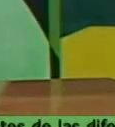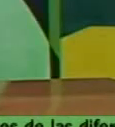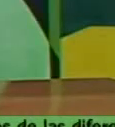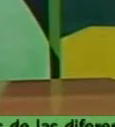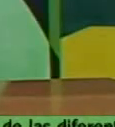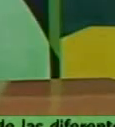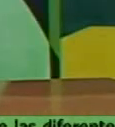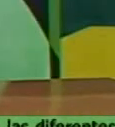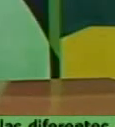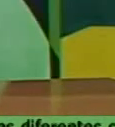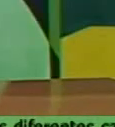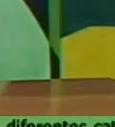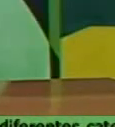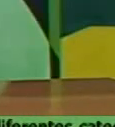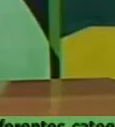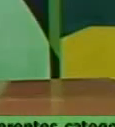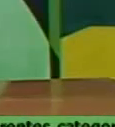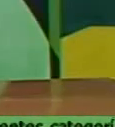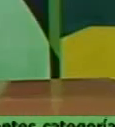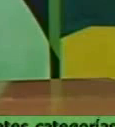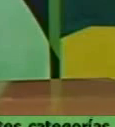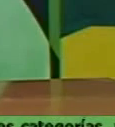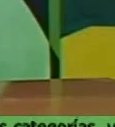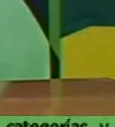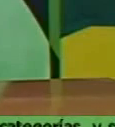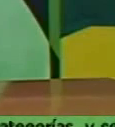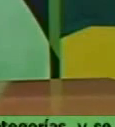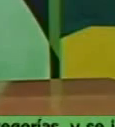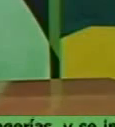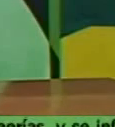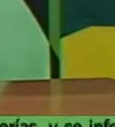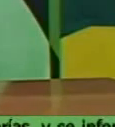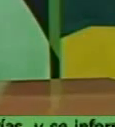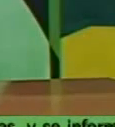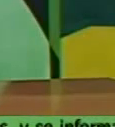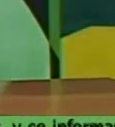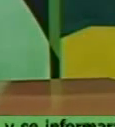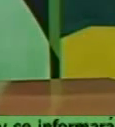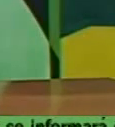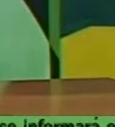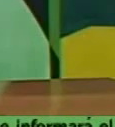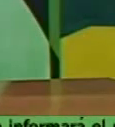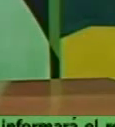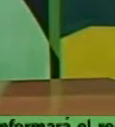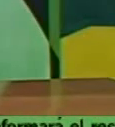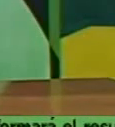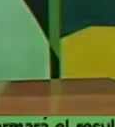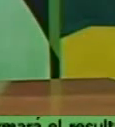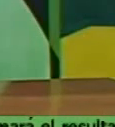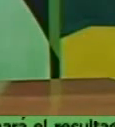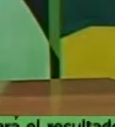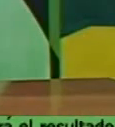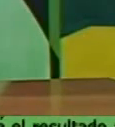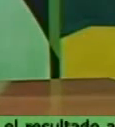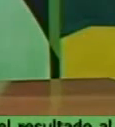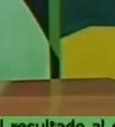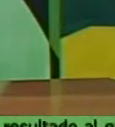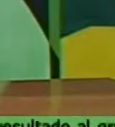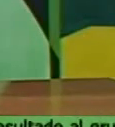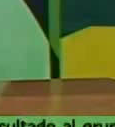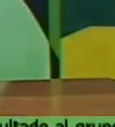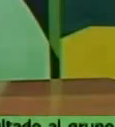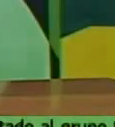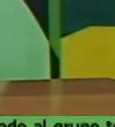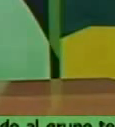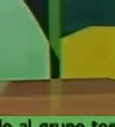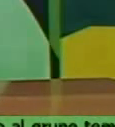actividad para comercializar productos agropecuarios y es la actividad de carretillero que es la única actividad que hoy